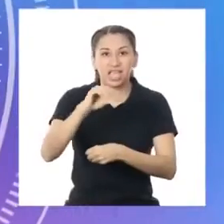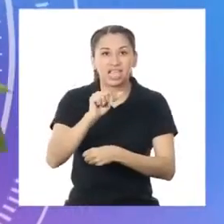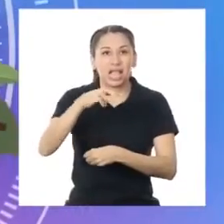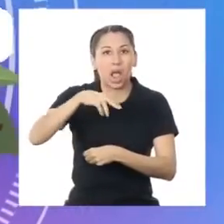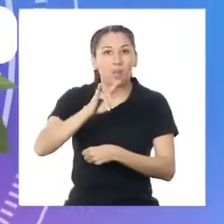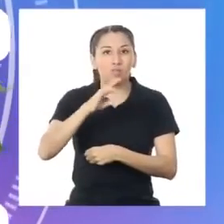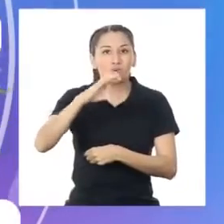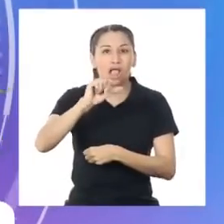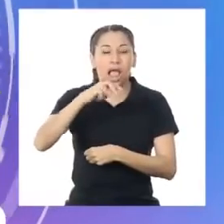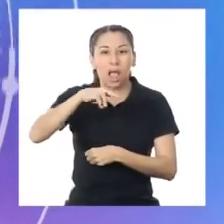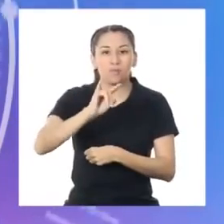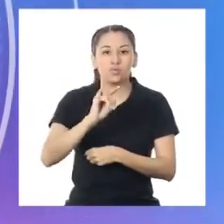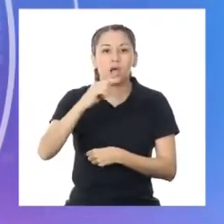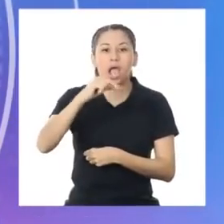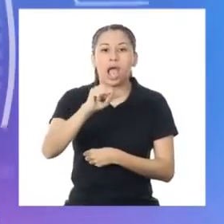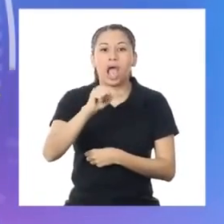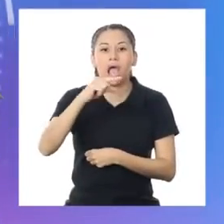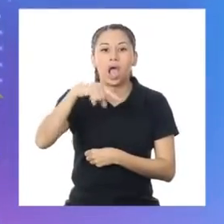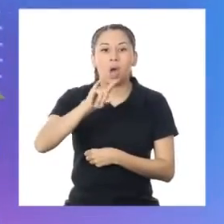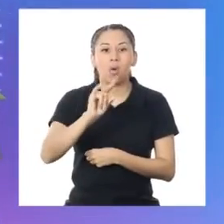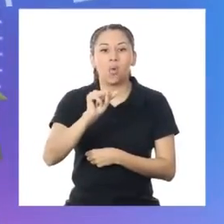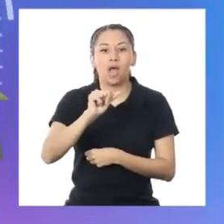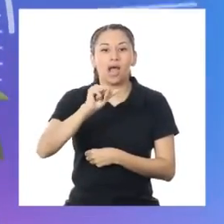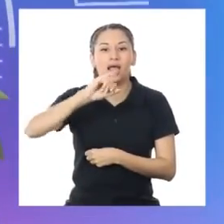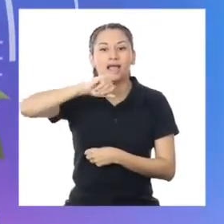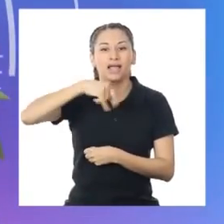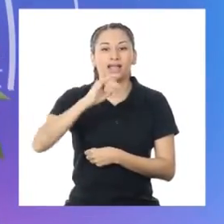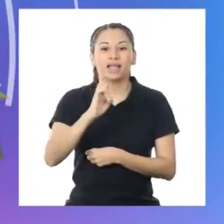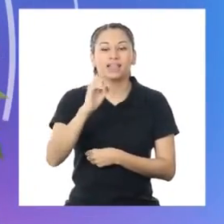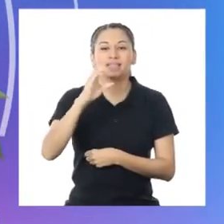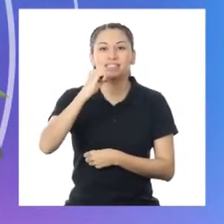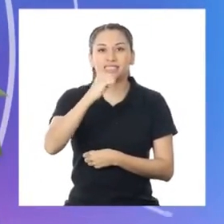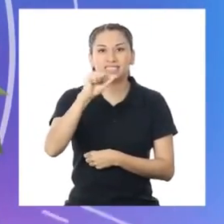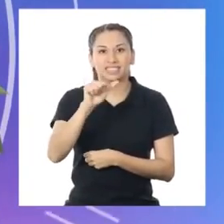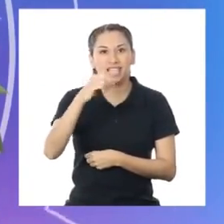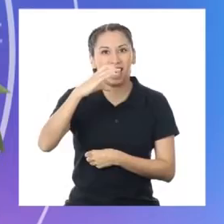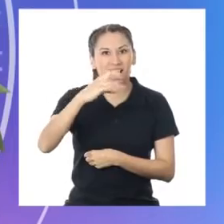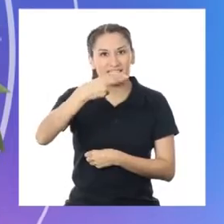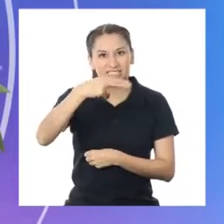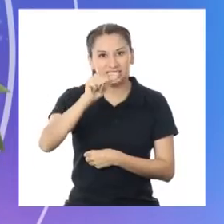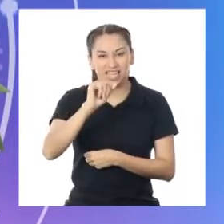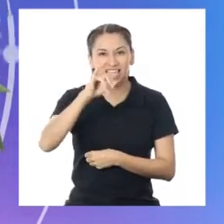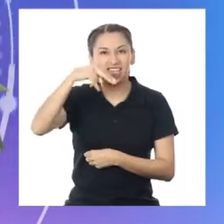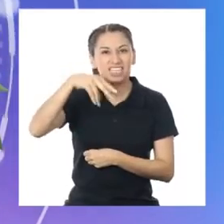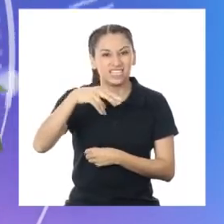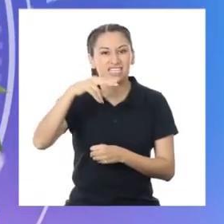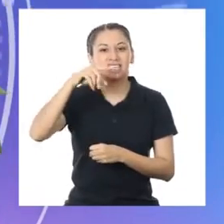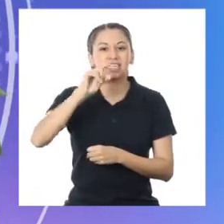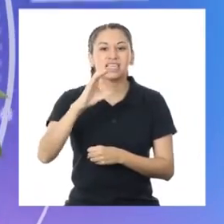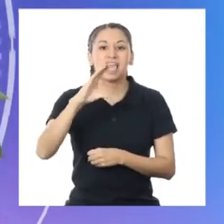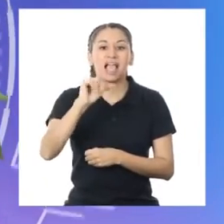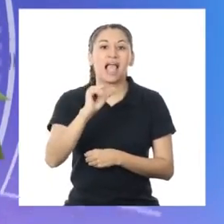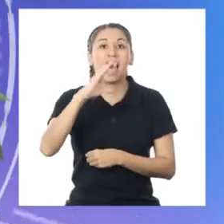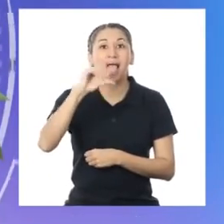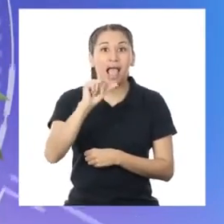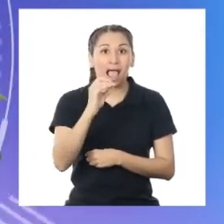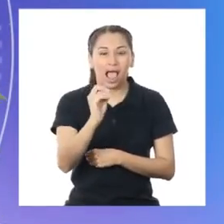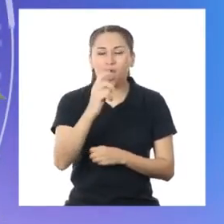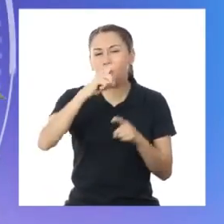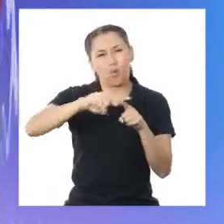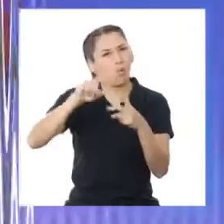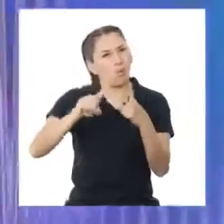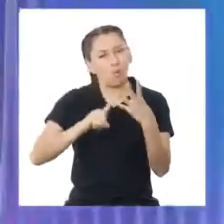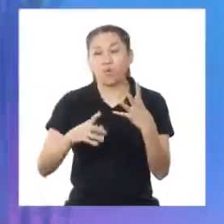camu, aguaje, sacha inchi, castaña, el cacao, entre otras. ¡Hay mucha